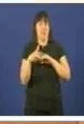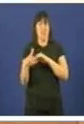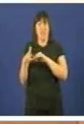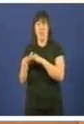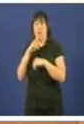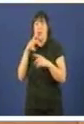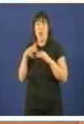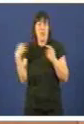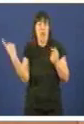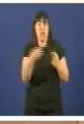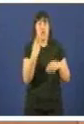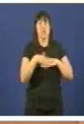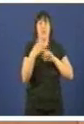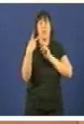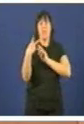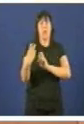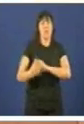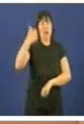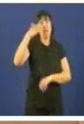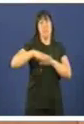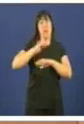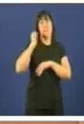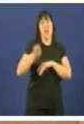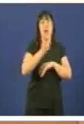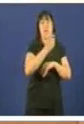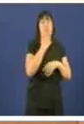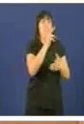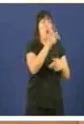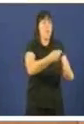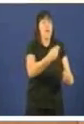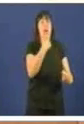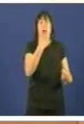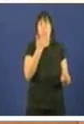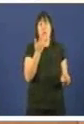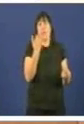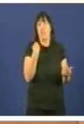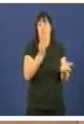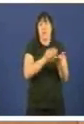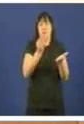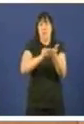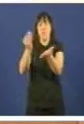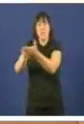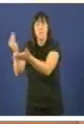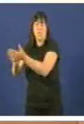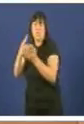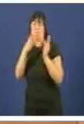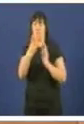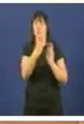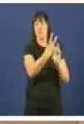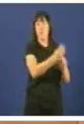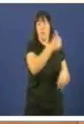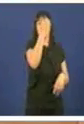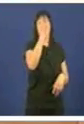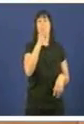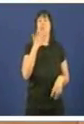incrementan os impostos que temos que pagar para comprar todo a través do imposto de valor engadido, ou, por exemplo, do